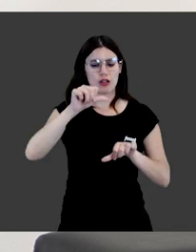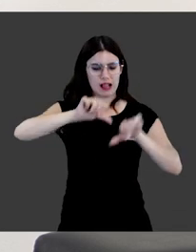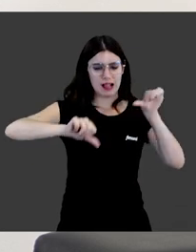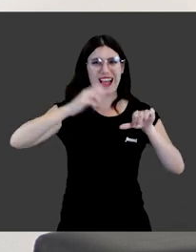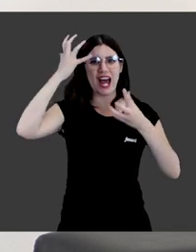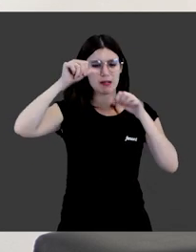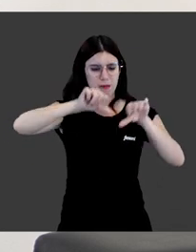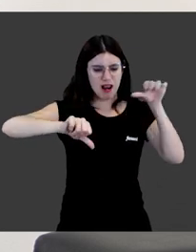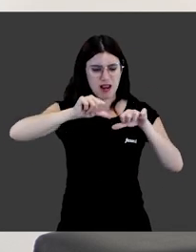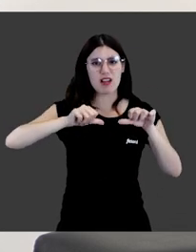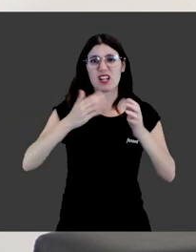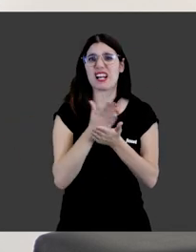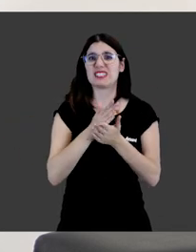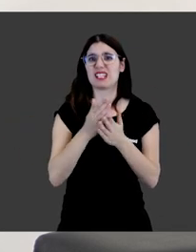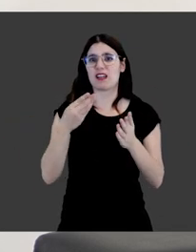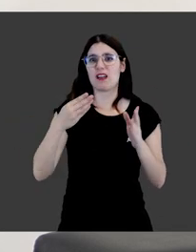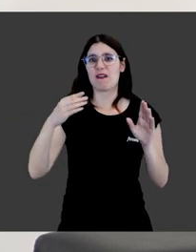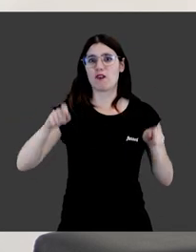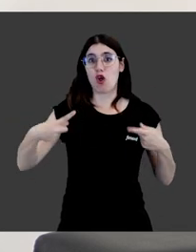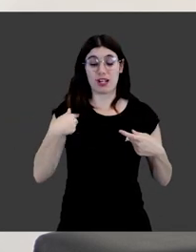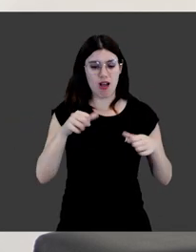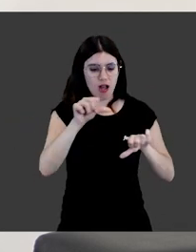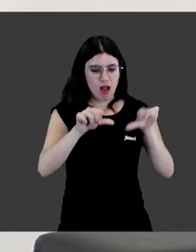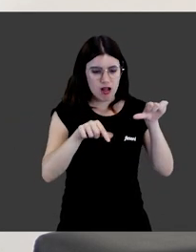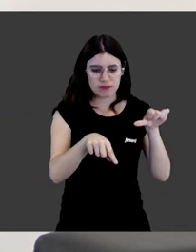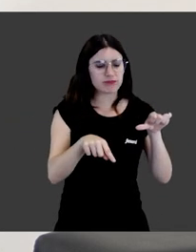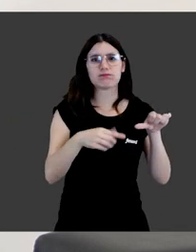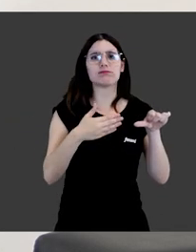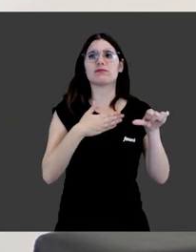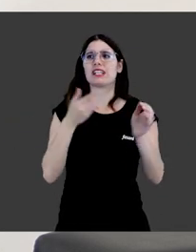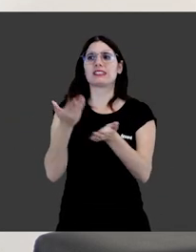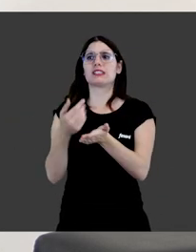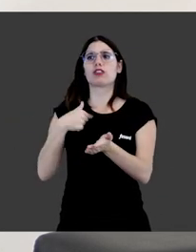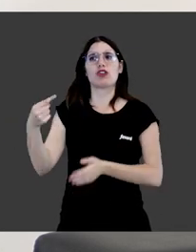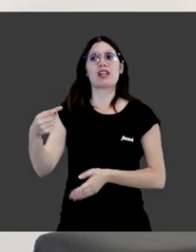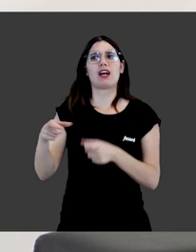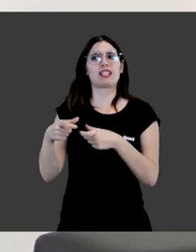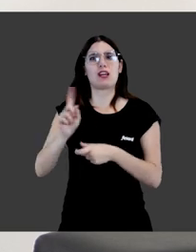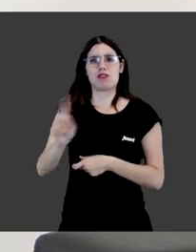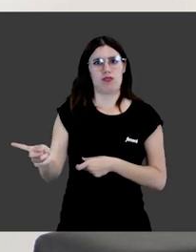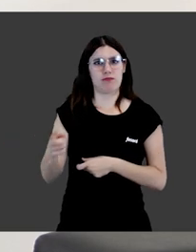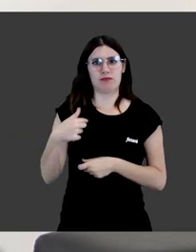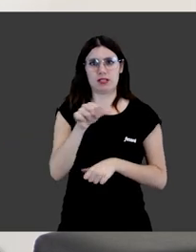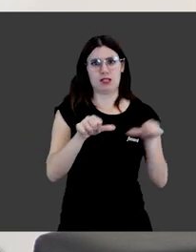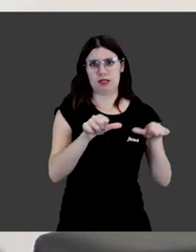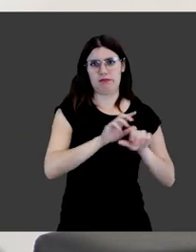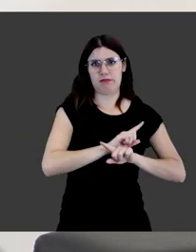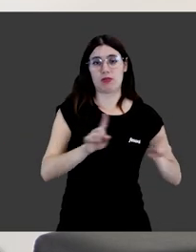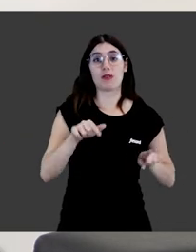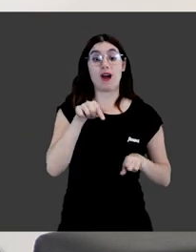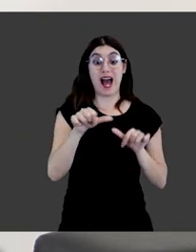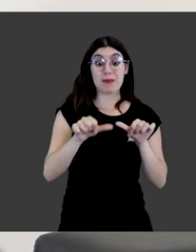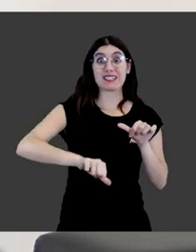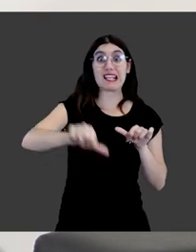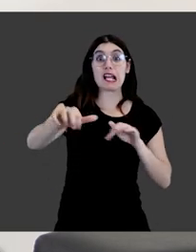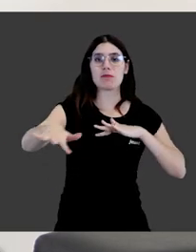diseccionar animales y además exigió que esto no afectara negativamente a su calificación. Bueno, pues a partir